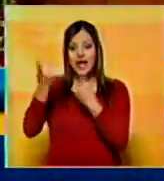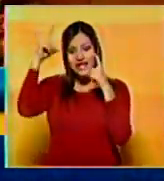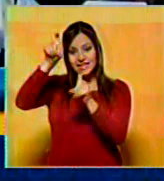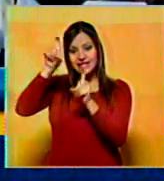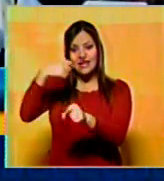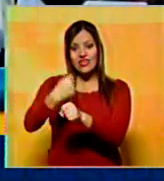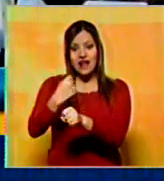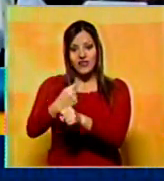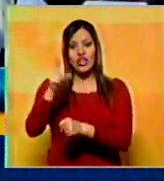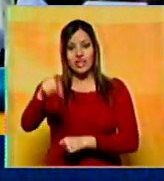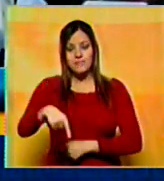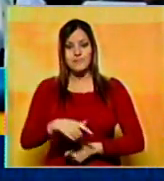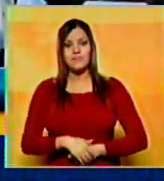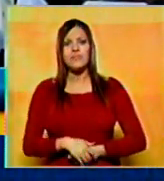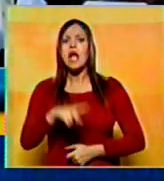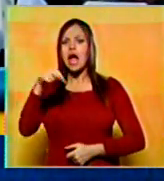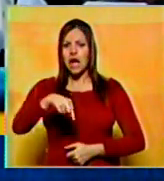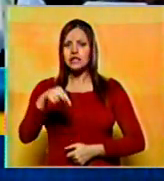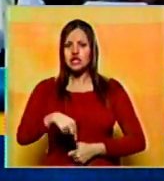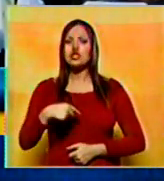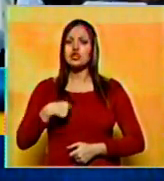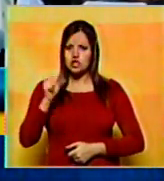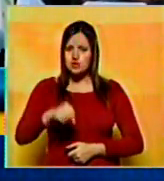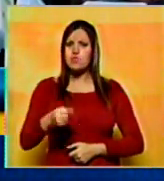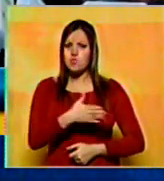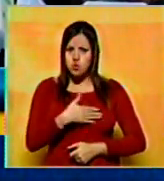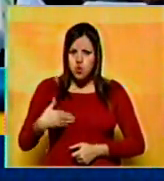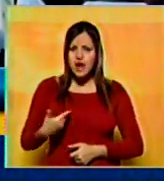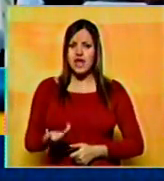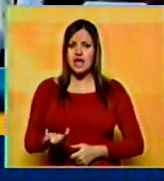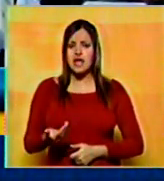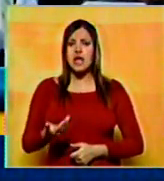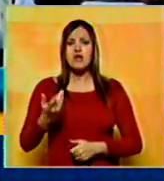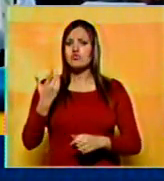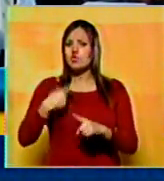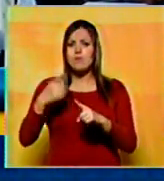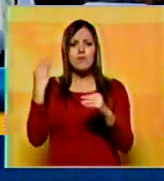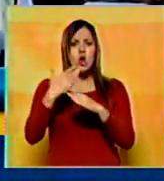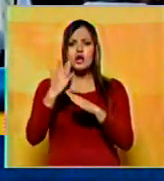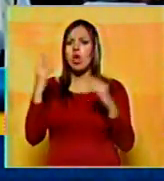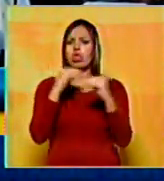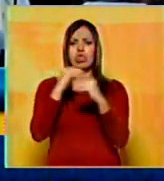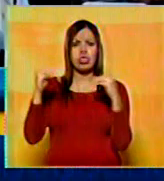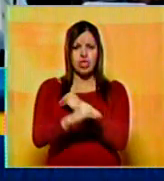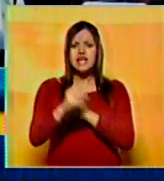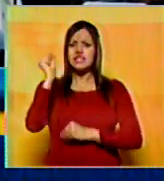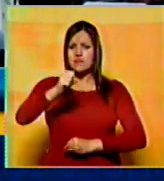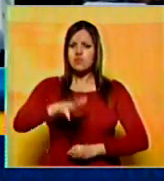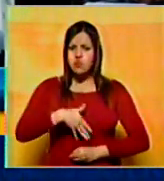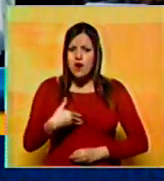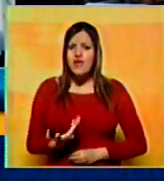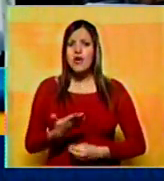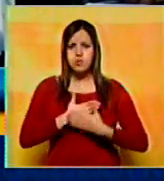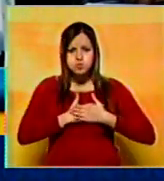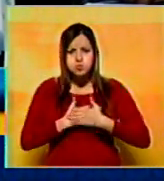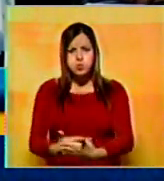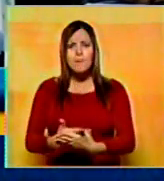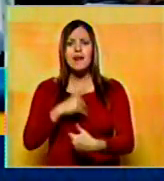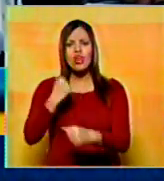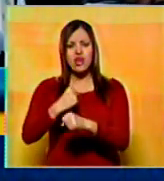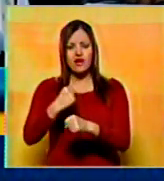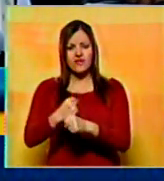oficios. Y yo creo que aquí es donde nosotros podemos elevarnos en esas diferencias para mostrar que sí hay no solo voluntad,